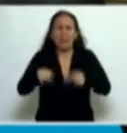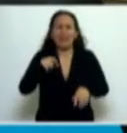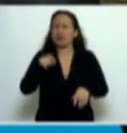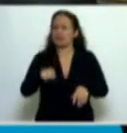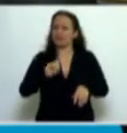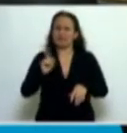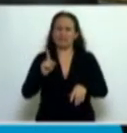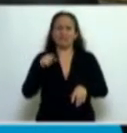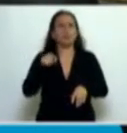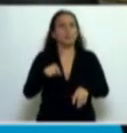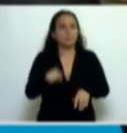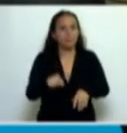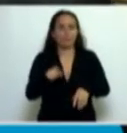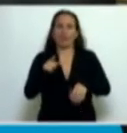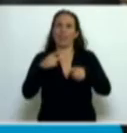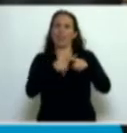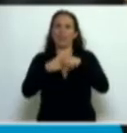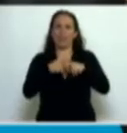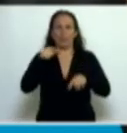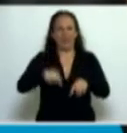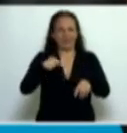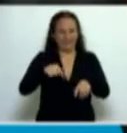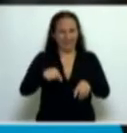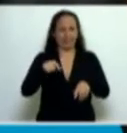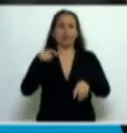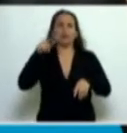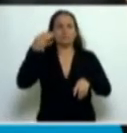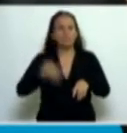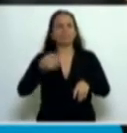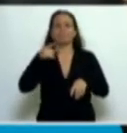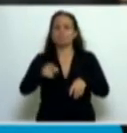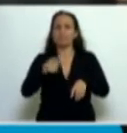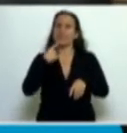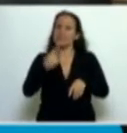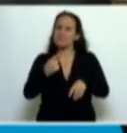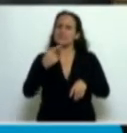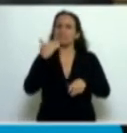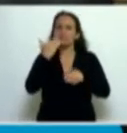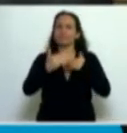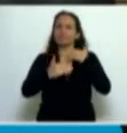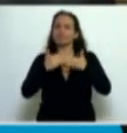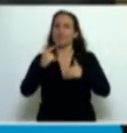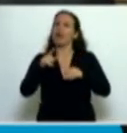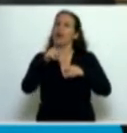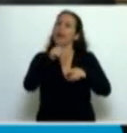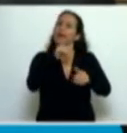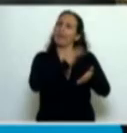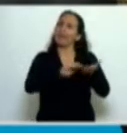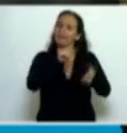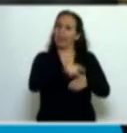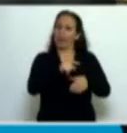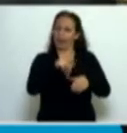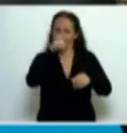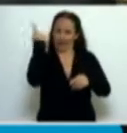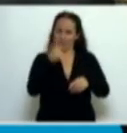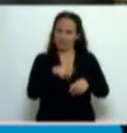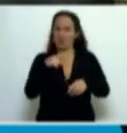del debate que debemos dar en este Parlamento. De manera que venir nombrando legisladores de la Nación y al mismo tiempo